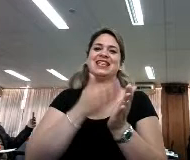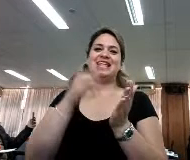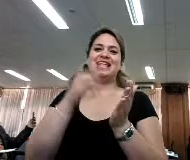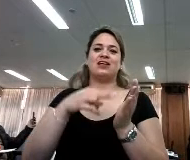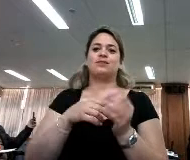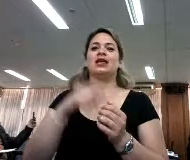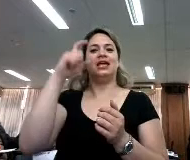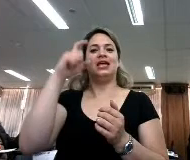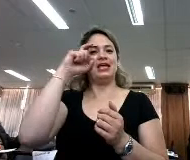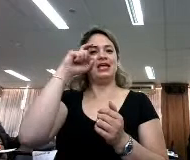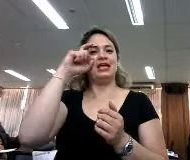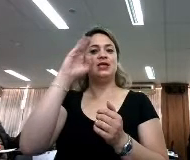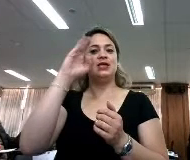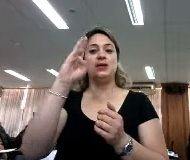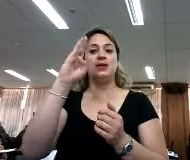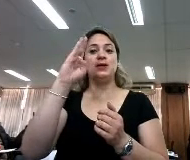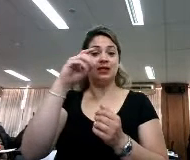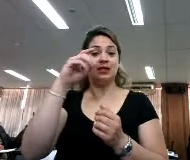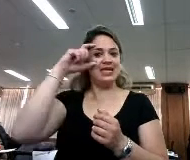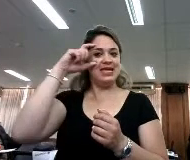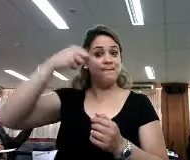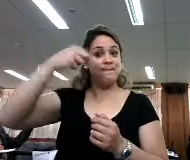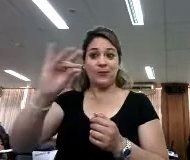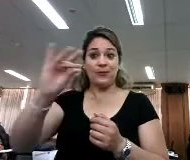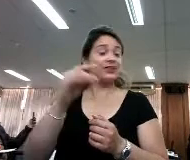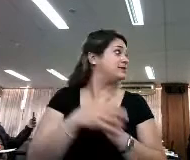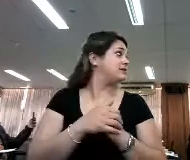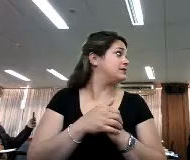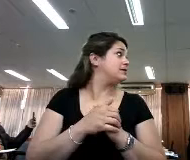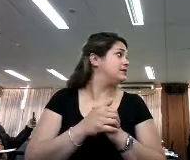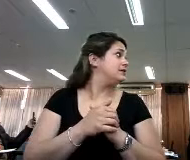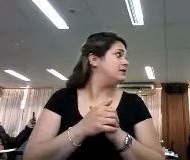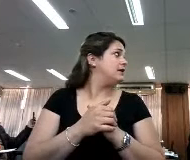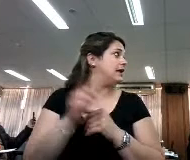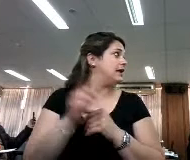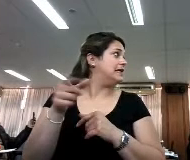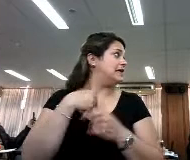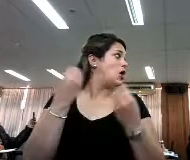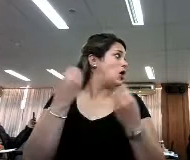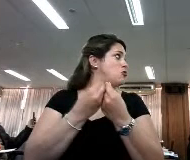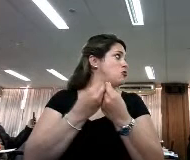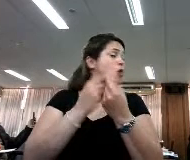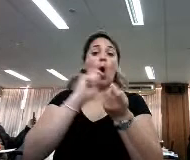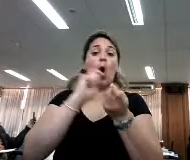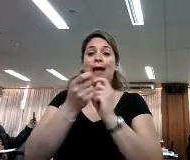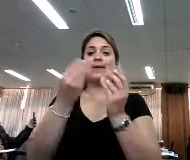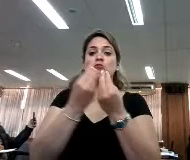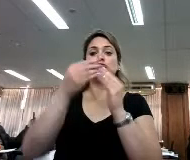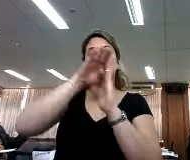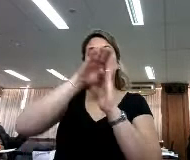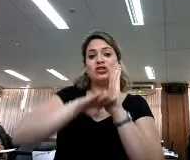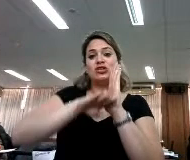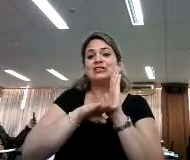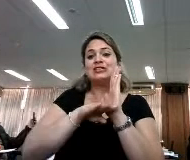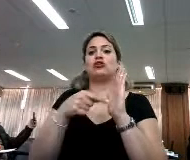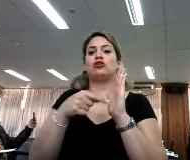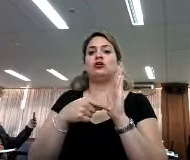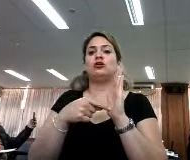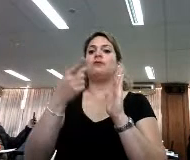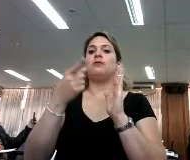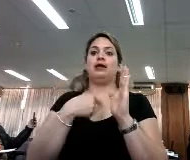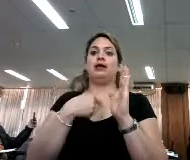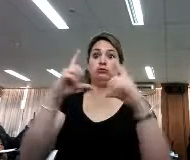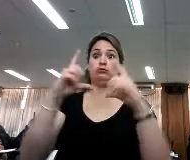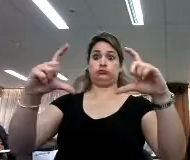-puff tradicional, este texto que no cambia mucho del texto tradicional impreso, pero que se lleva a la pantalla